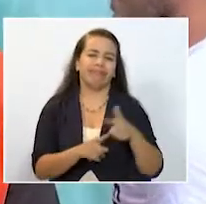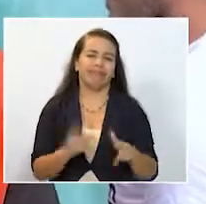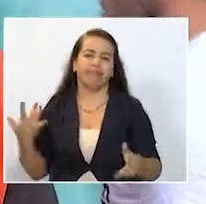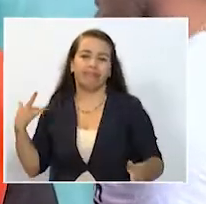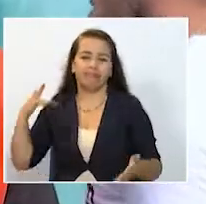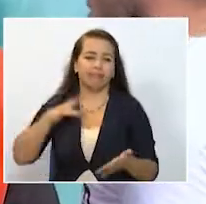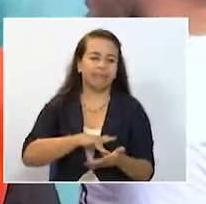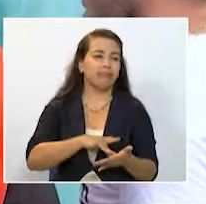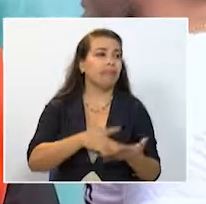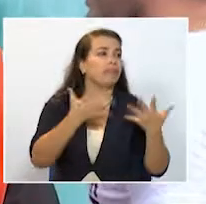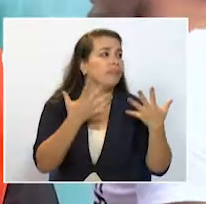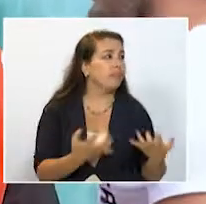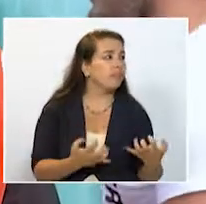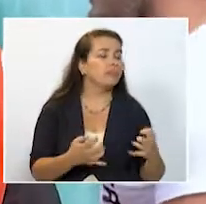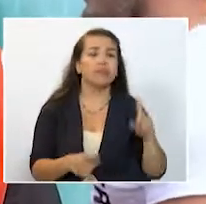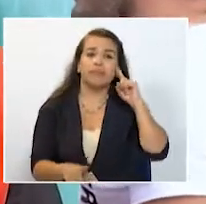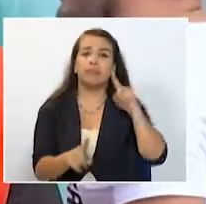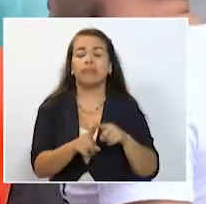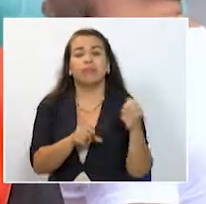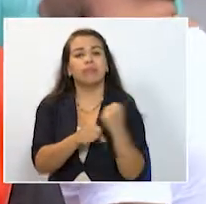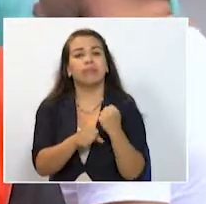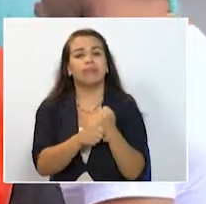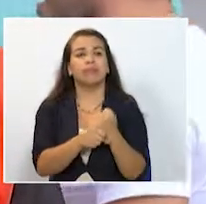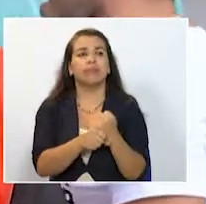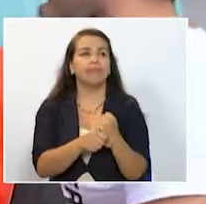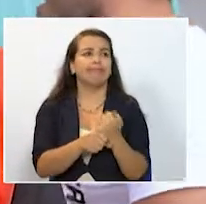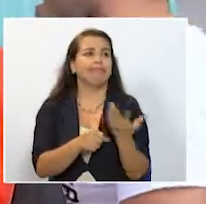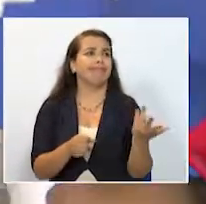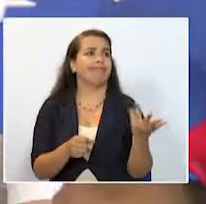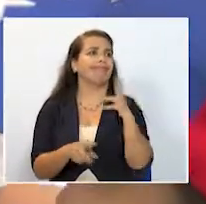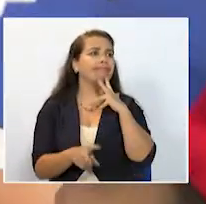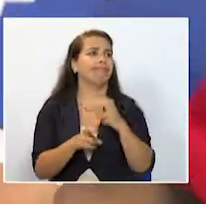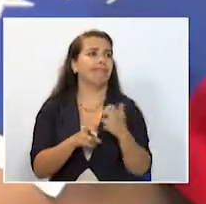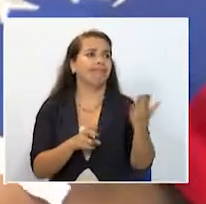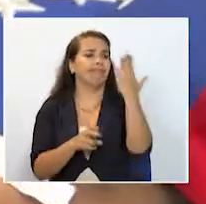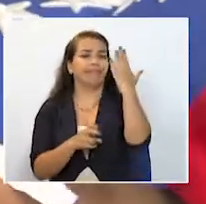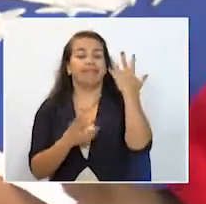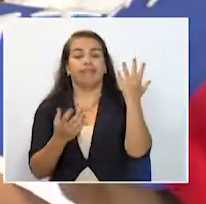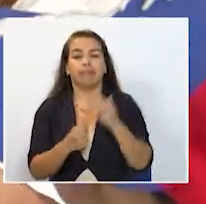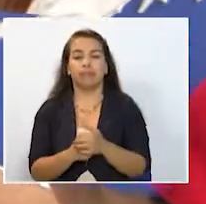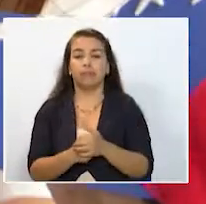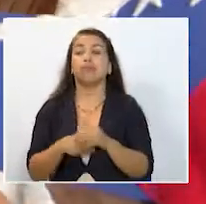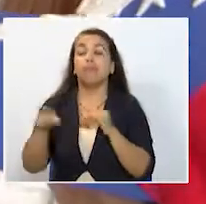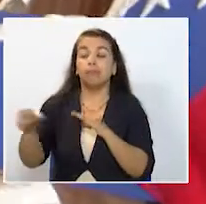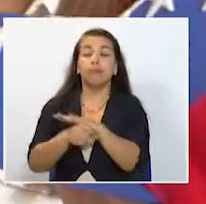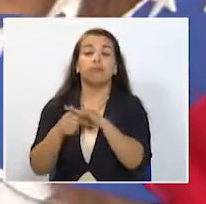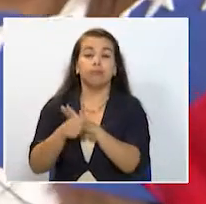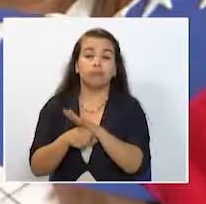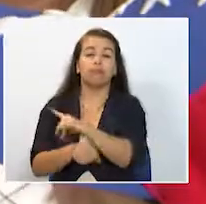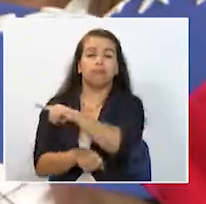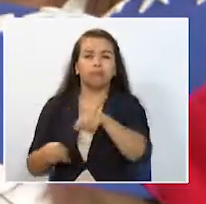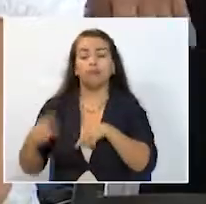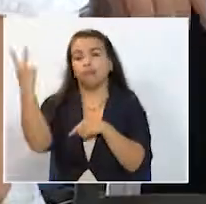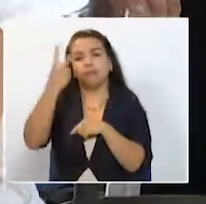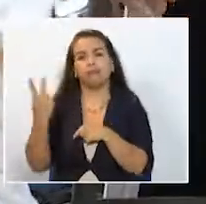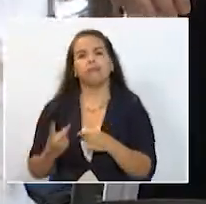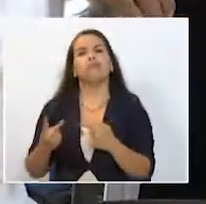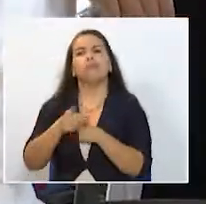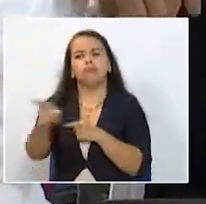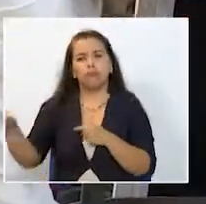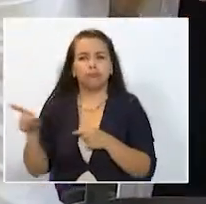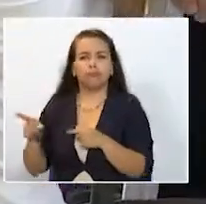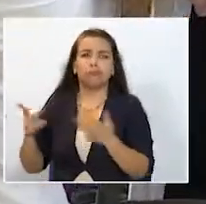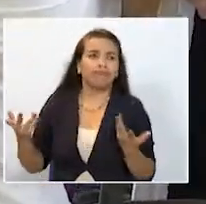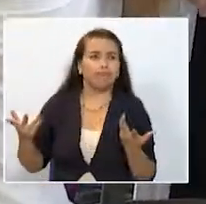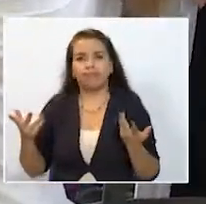pues buscando un mejor futuro y se encuentran con esas trabas legales Ante esta situación los ciudadanos venezolanos que tienen y no